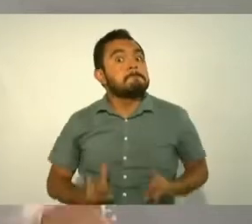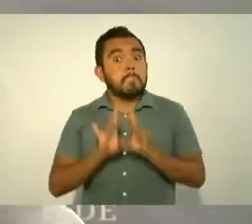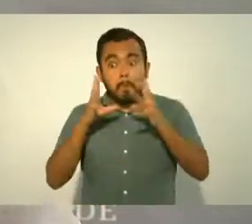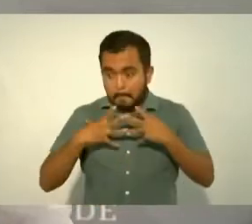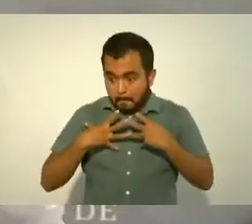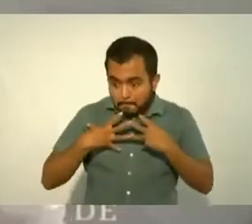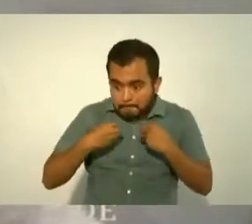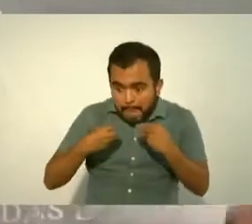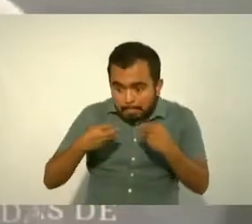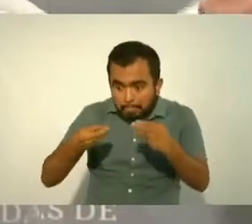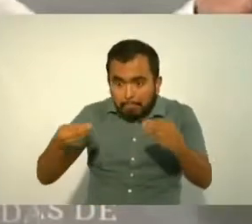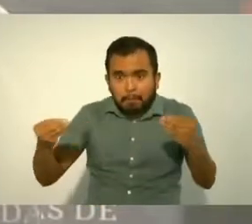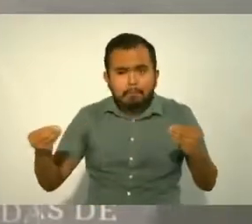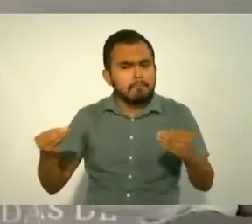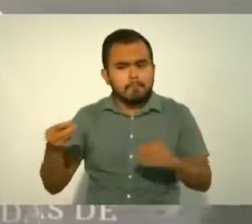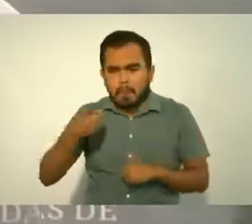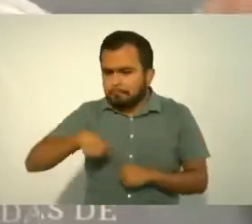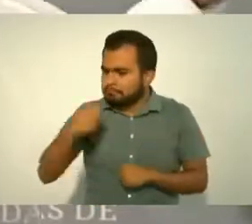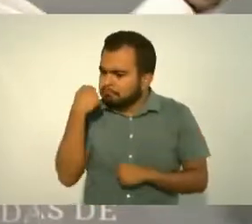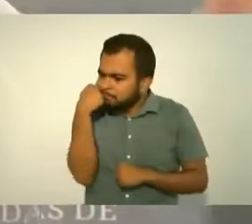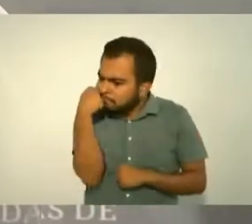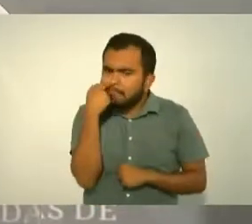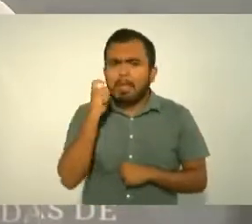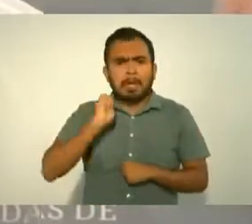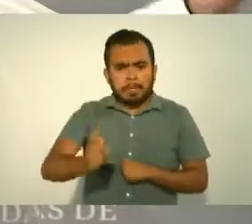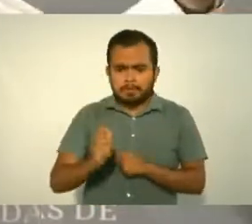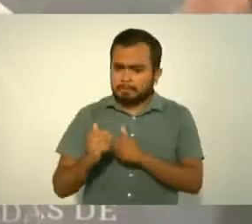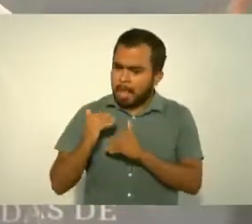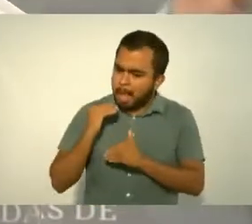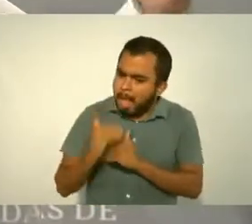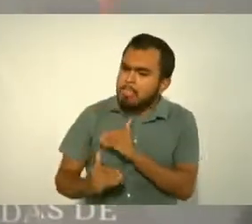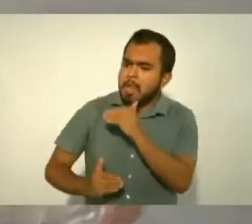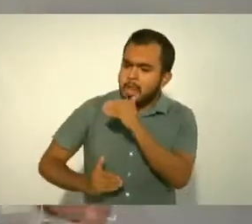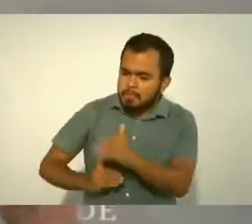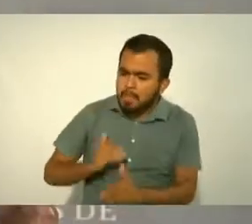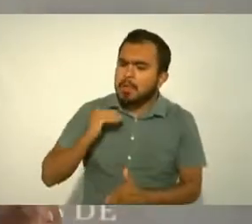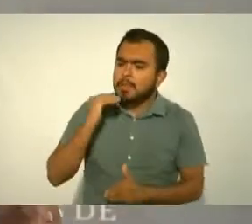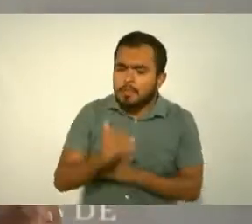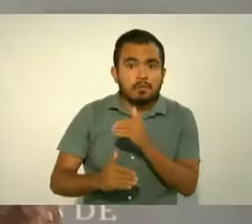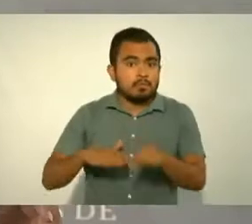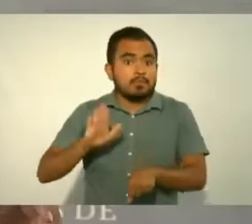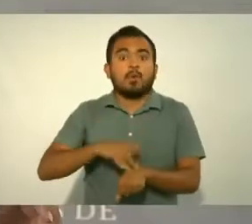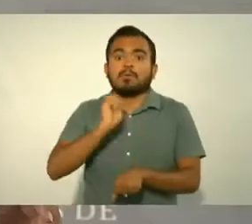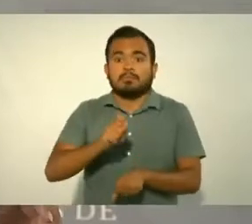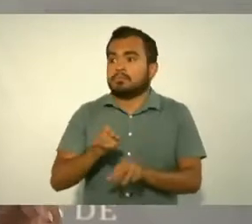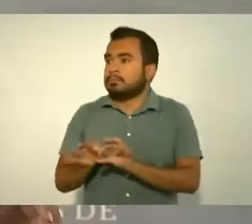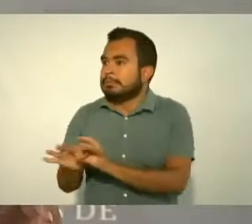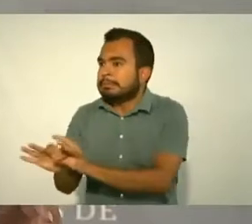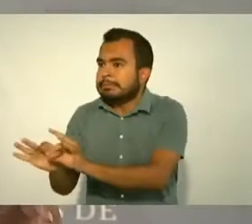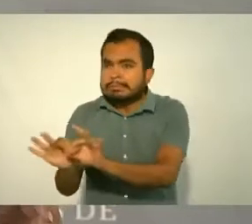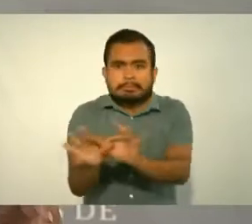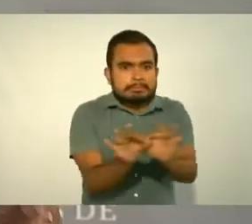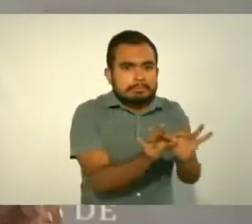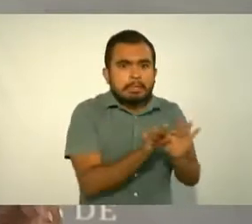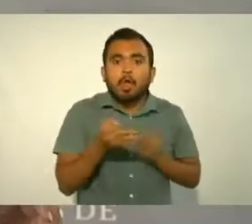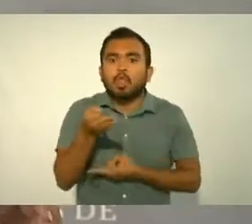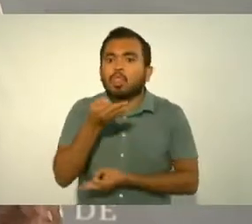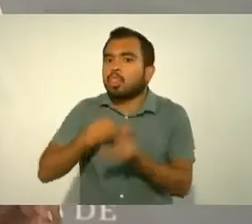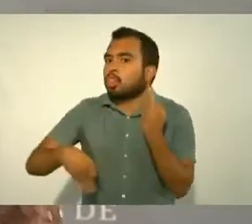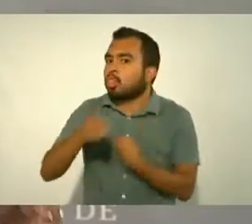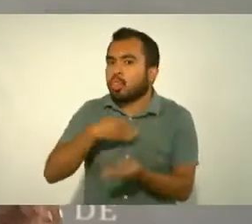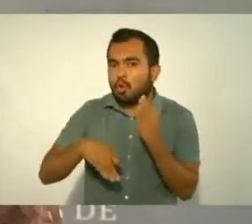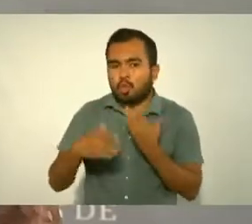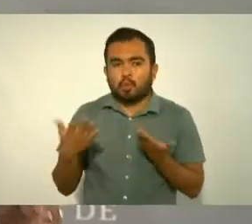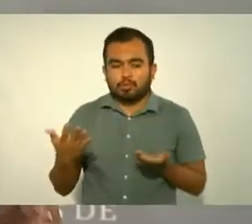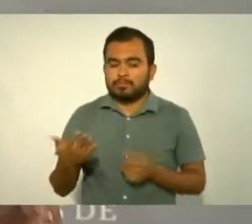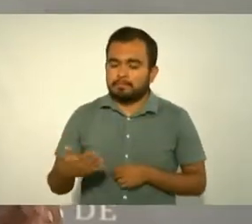que salimos adelante porque participamos todos. en la mañana decía